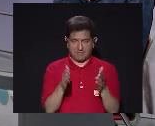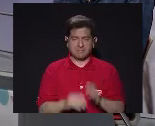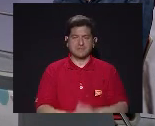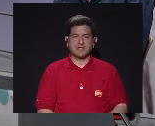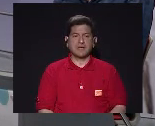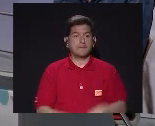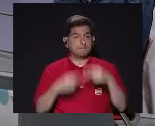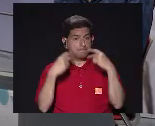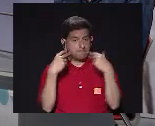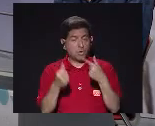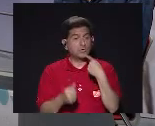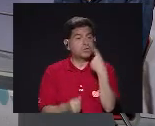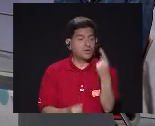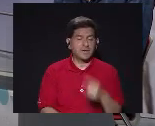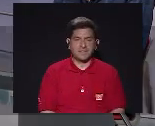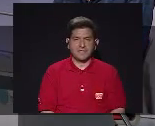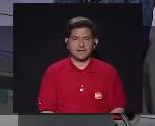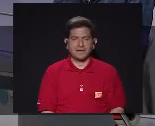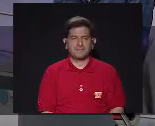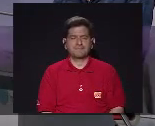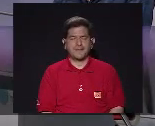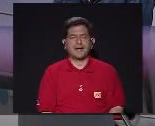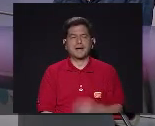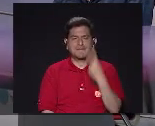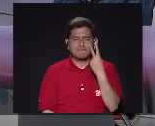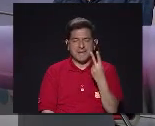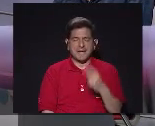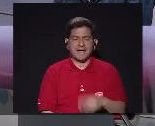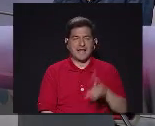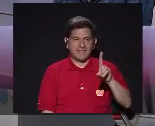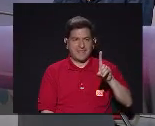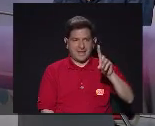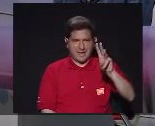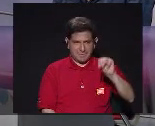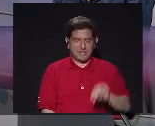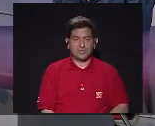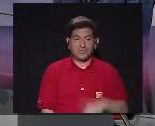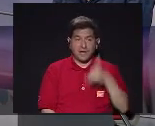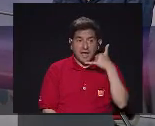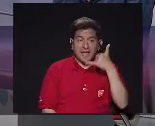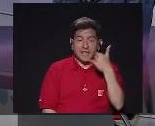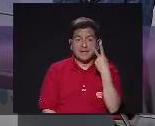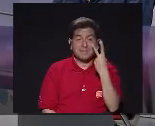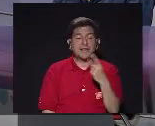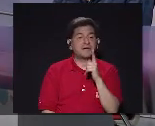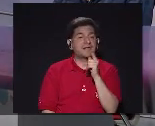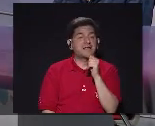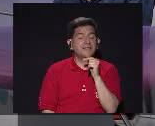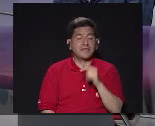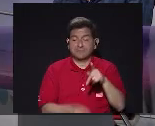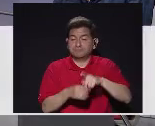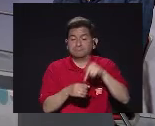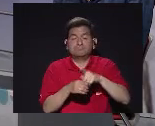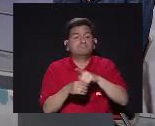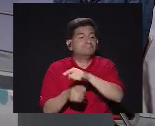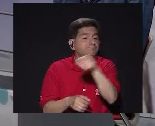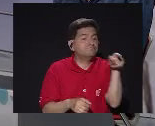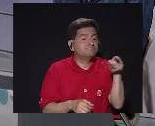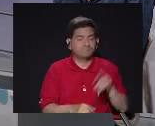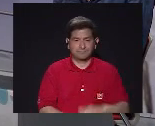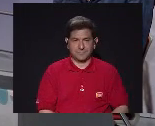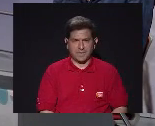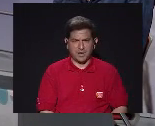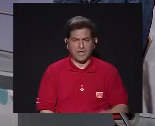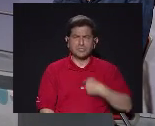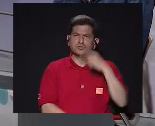Y Inmediatamente Yo le dije a Daniel Daniel Aquí la cosa es Llamando A ver Quienes se nos apuntan ¿Verdad? Y yo Al principio